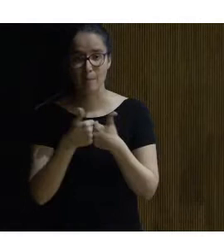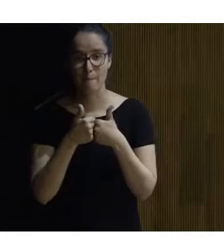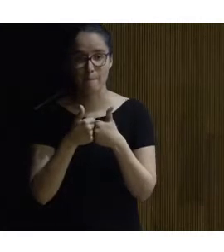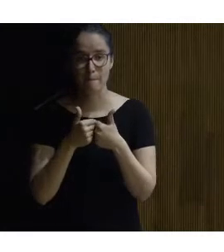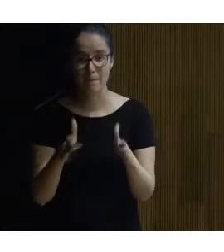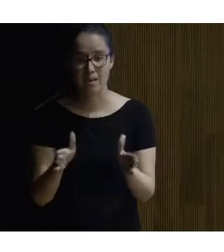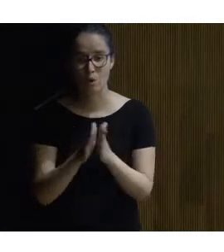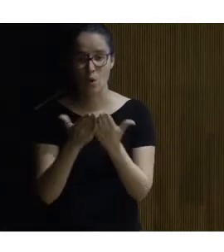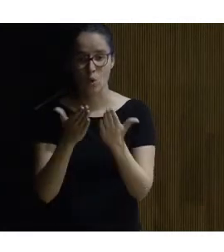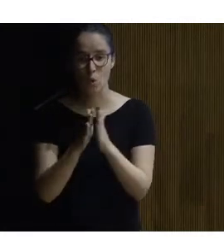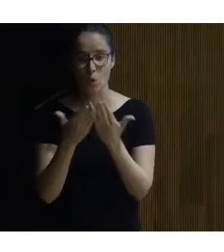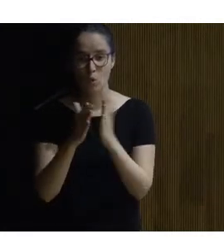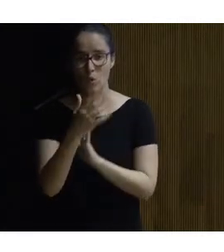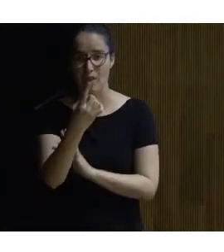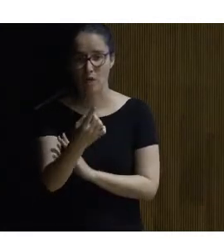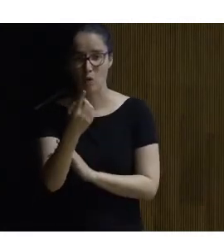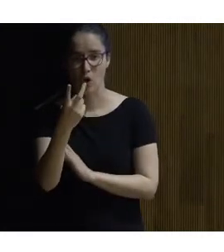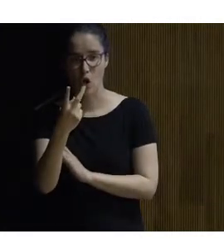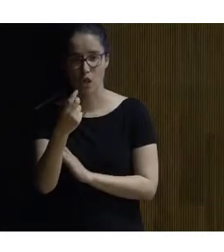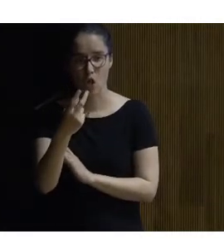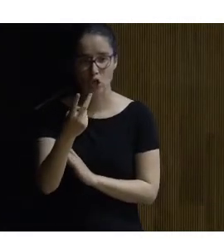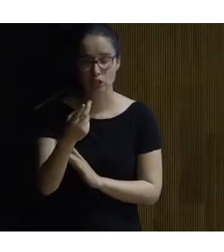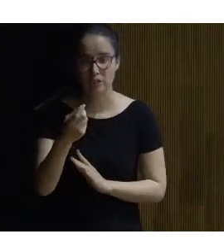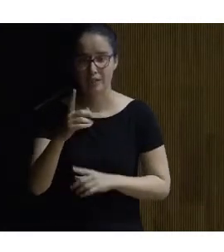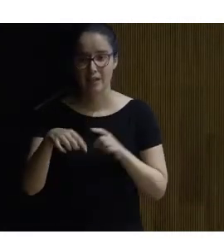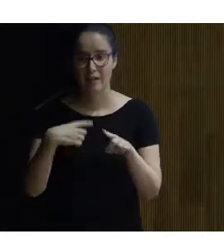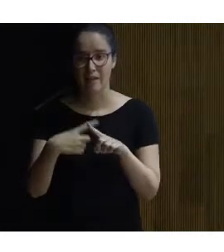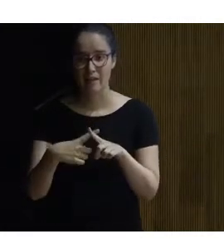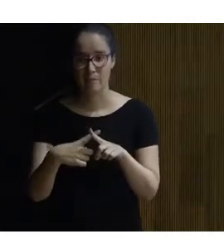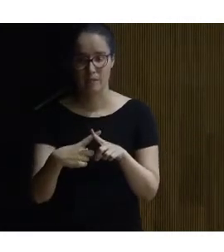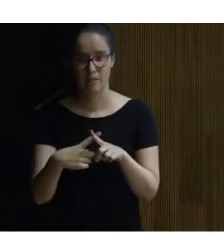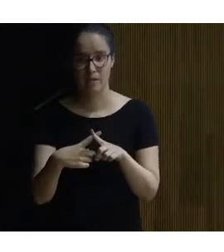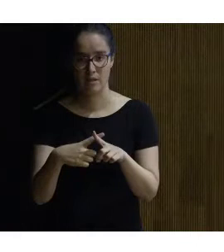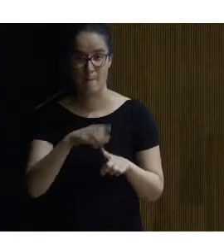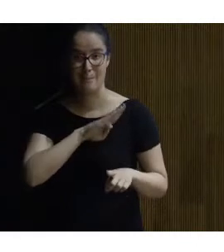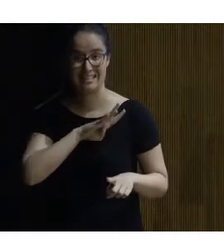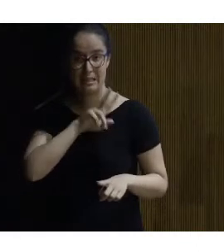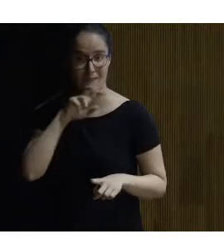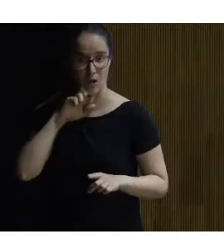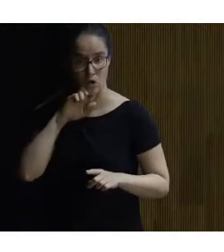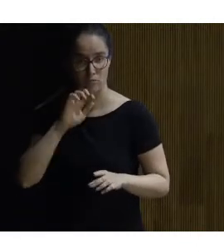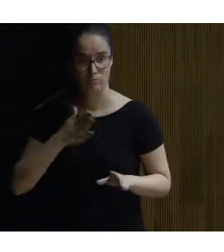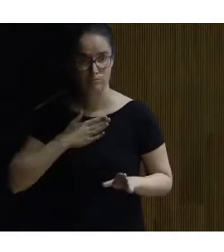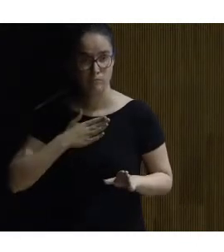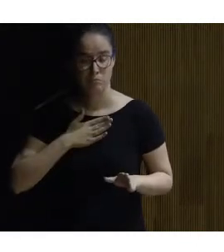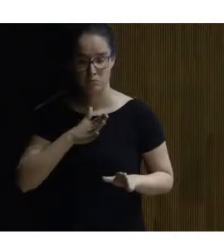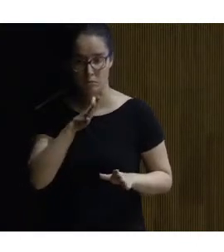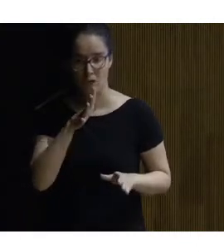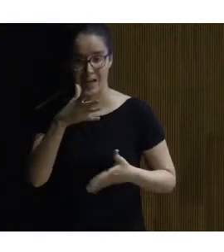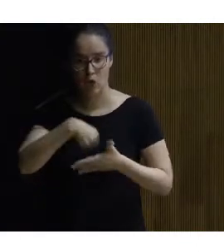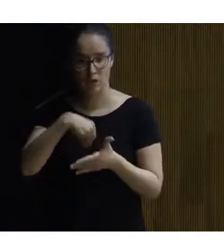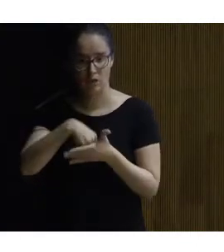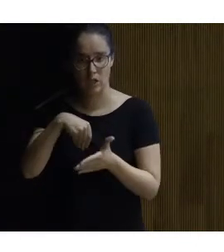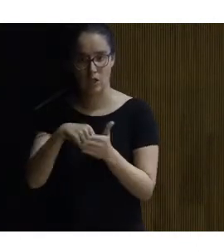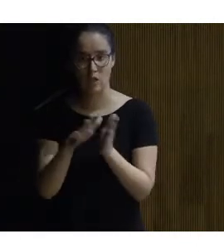un cuaderno o dos cuadernos y que además pues tiene bastante valor para ellos porque bueno pues el contenido